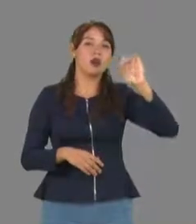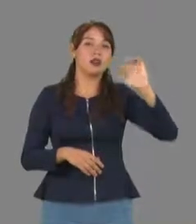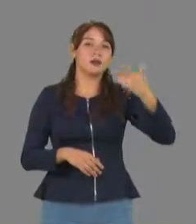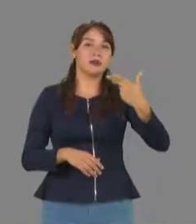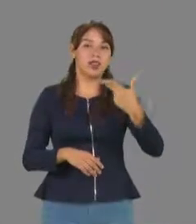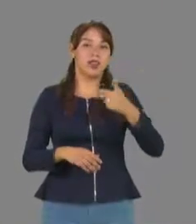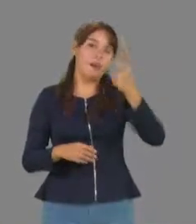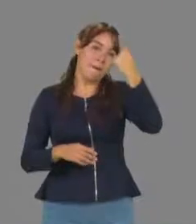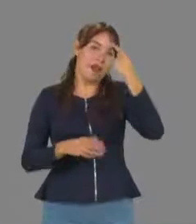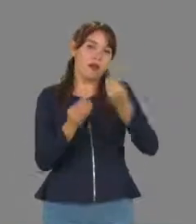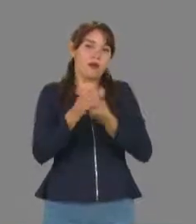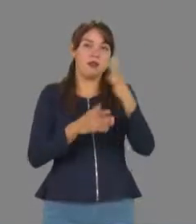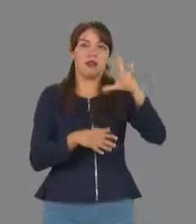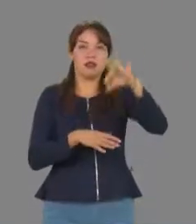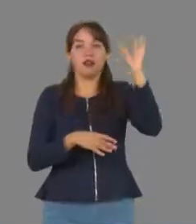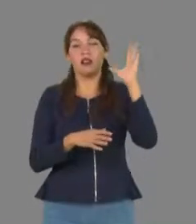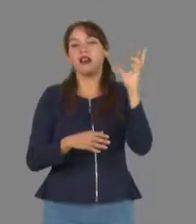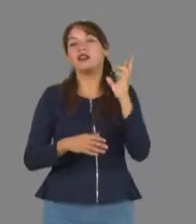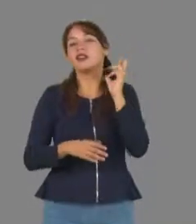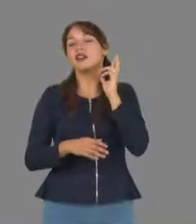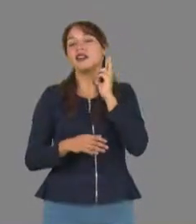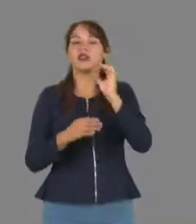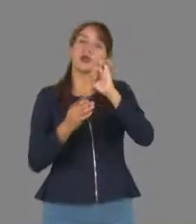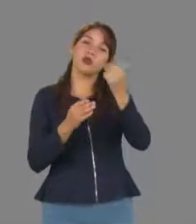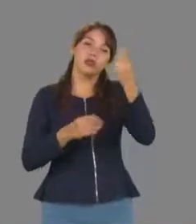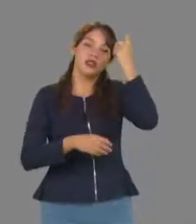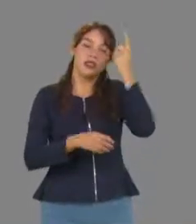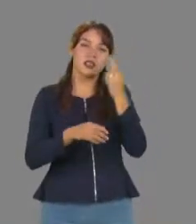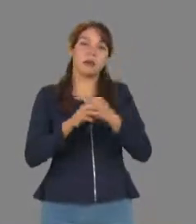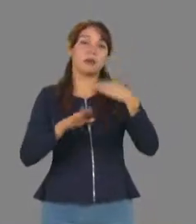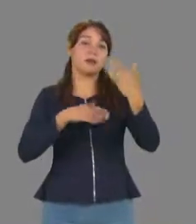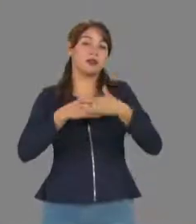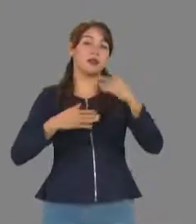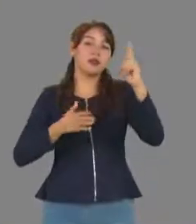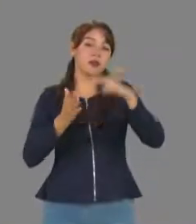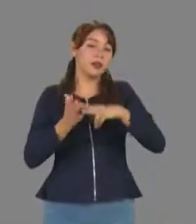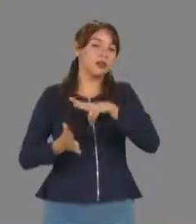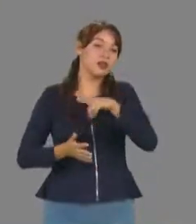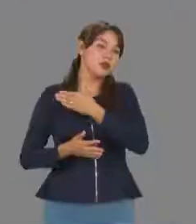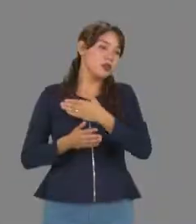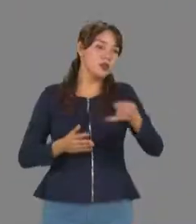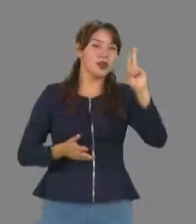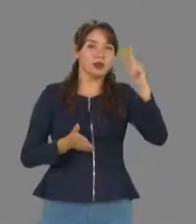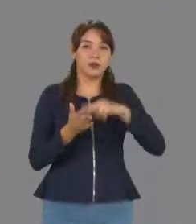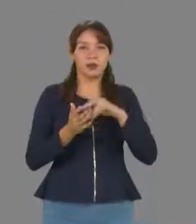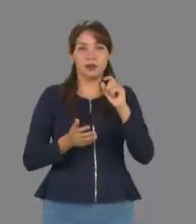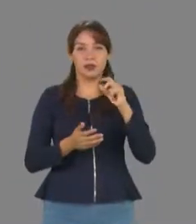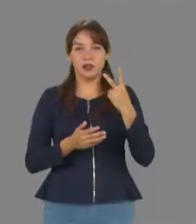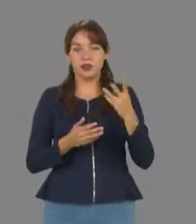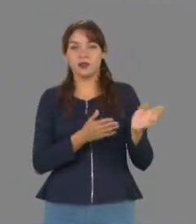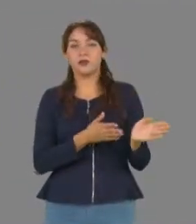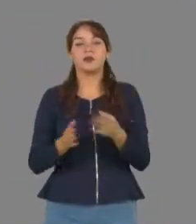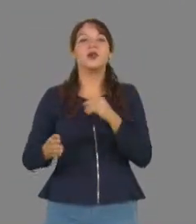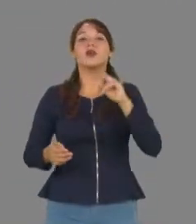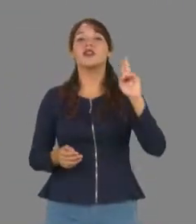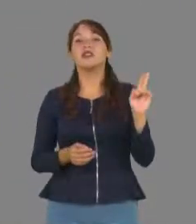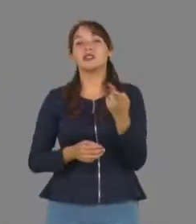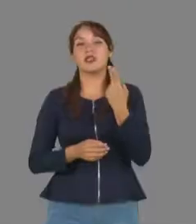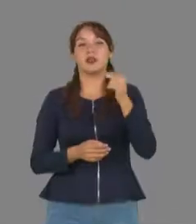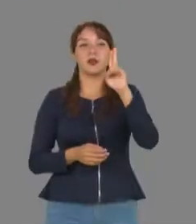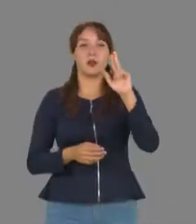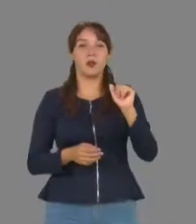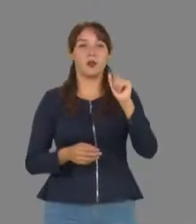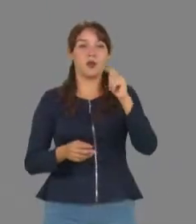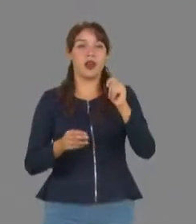Ciencias, Educación y Humanidades para el periodo 2018-2022. La Universidad Autónoma de Tamaulipas